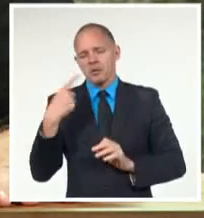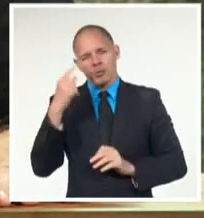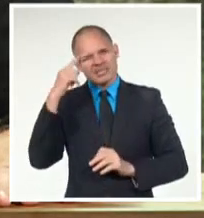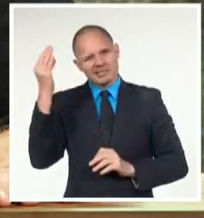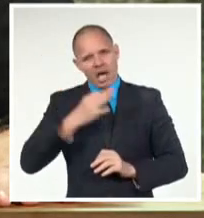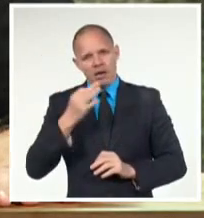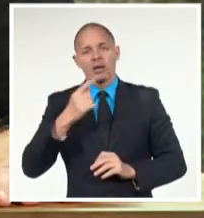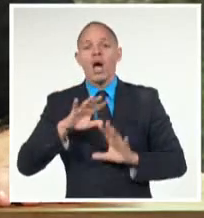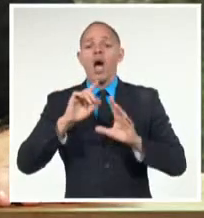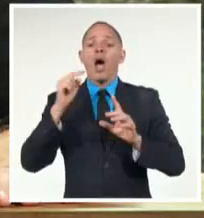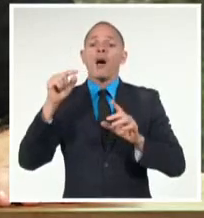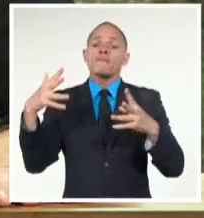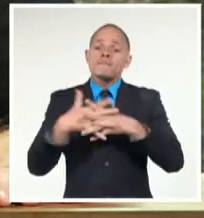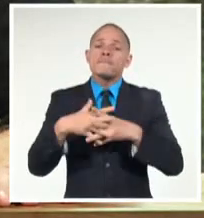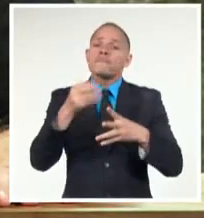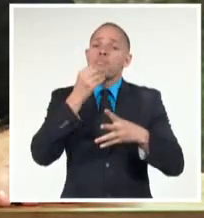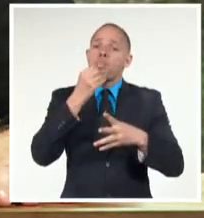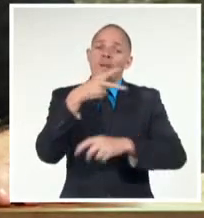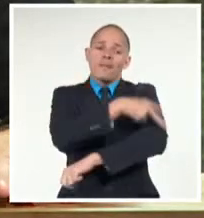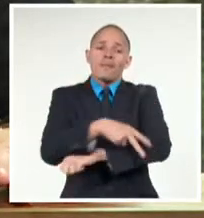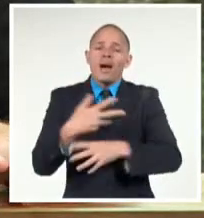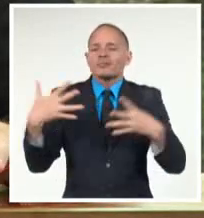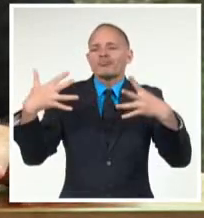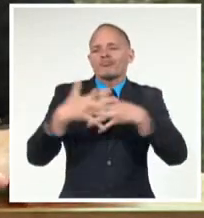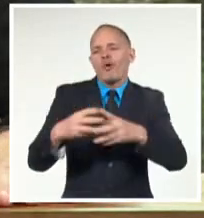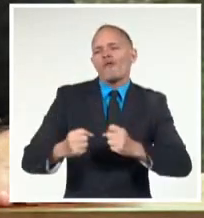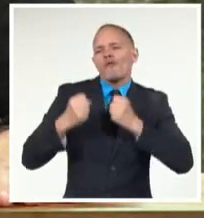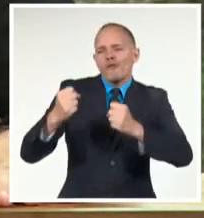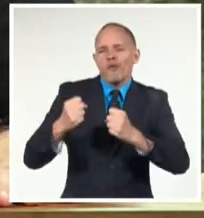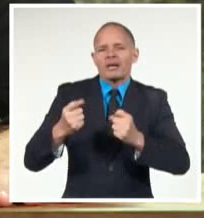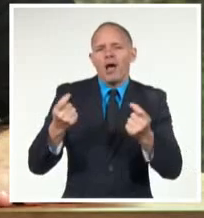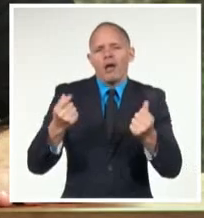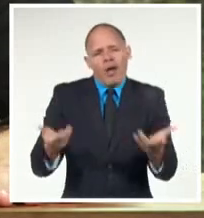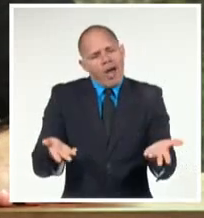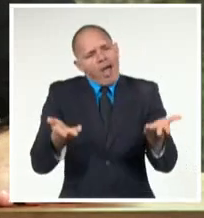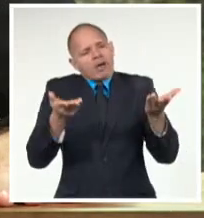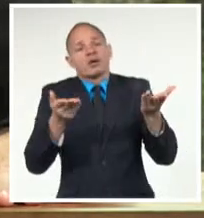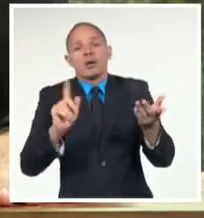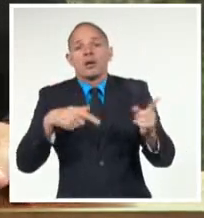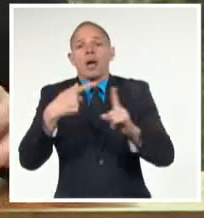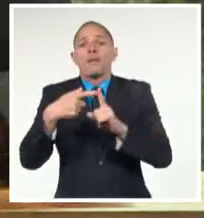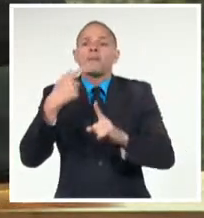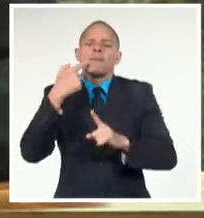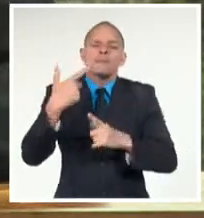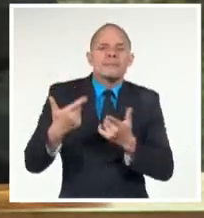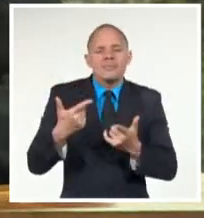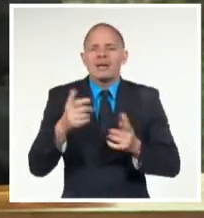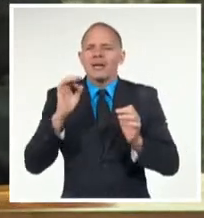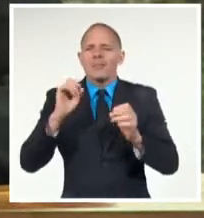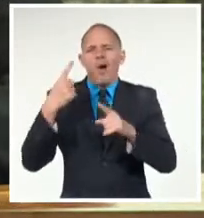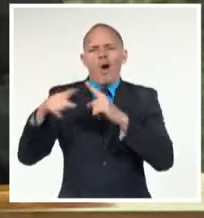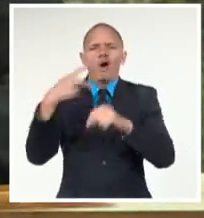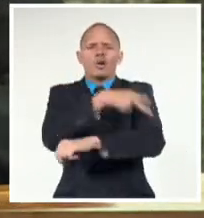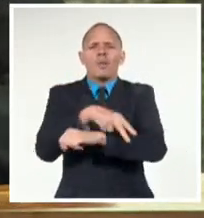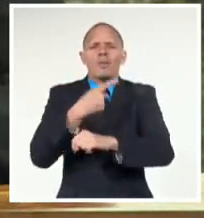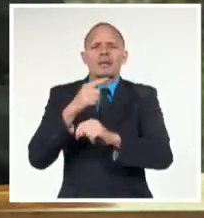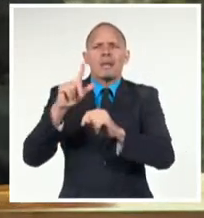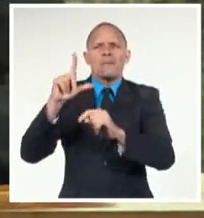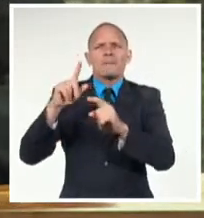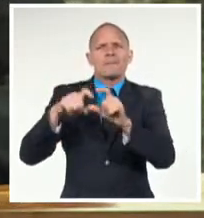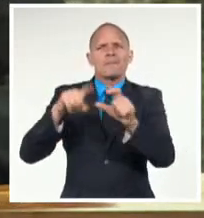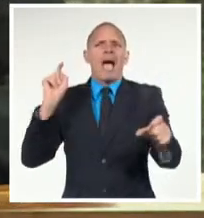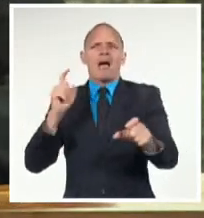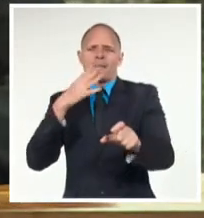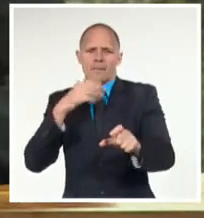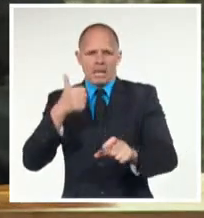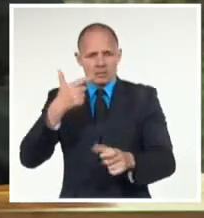mayor integración permitirá a nuestros países fortalecerse económicamente y depender menos de factores externos. A lo largo de la